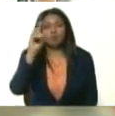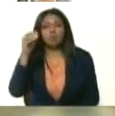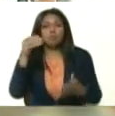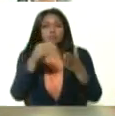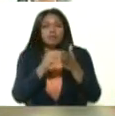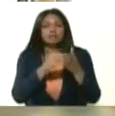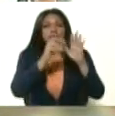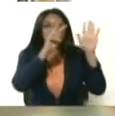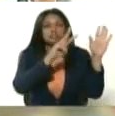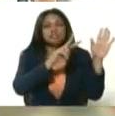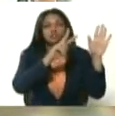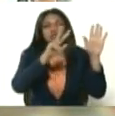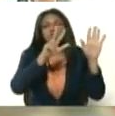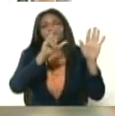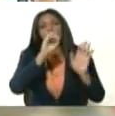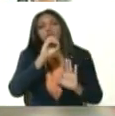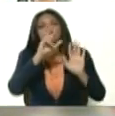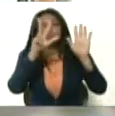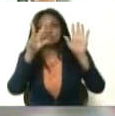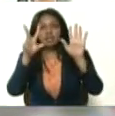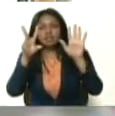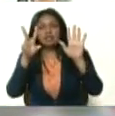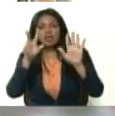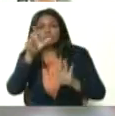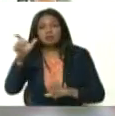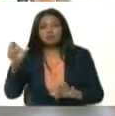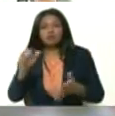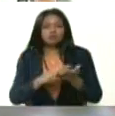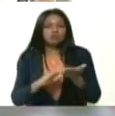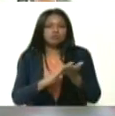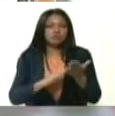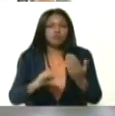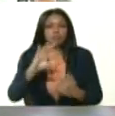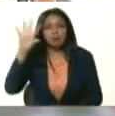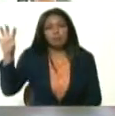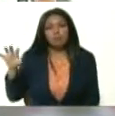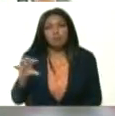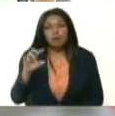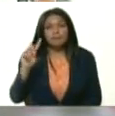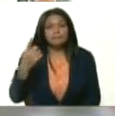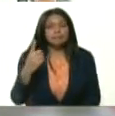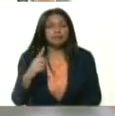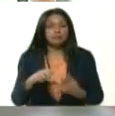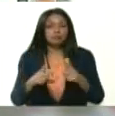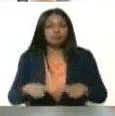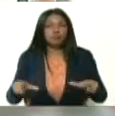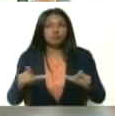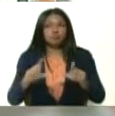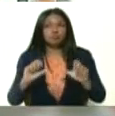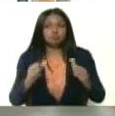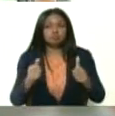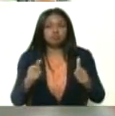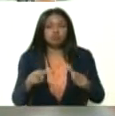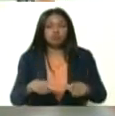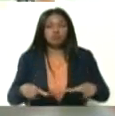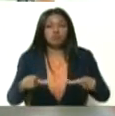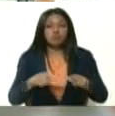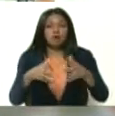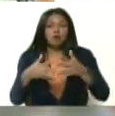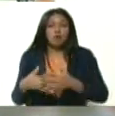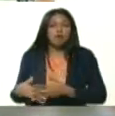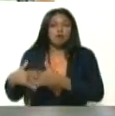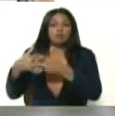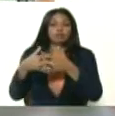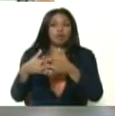301.707 recuperados. Países, el primer lugar, el epicentro de la pandemia, los Estados